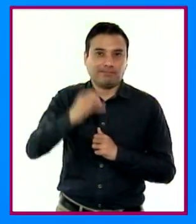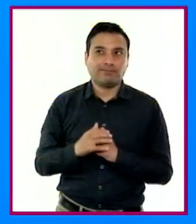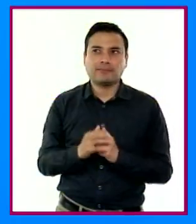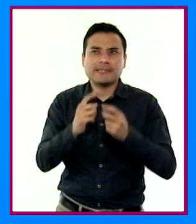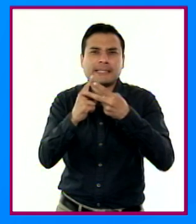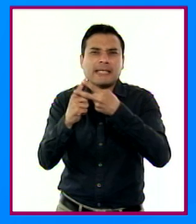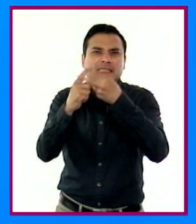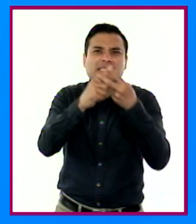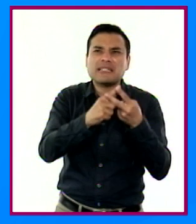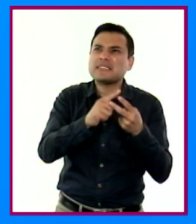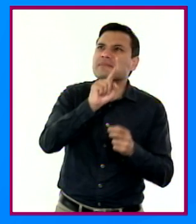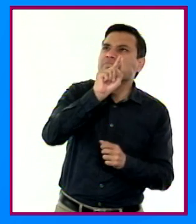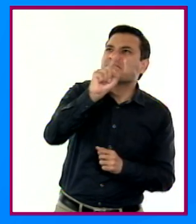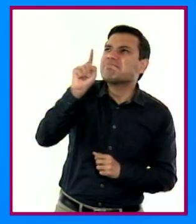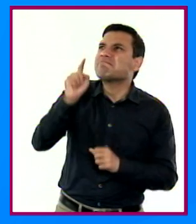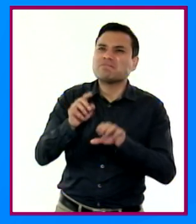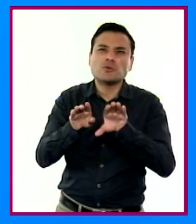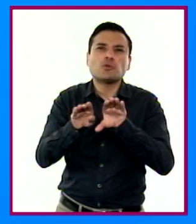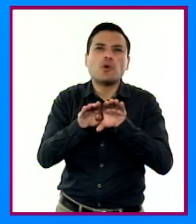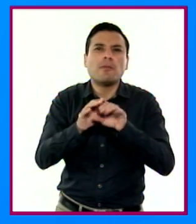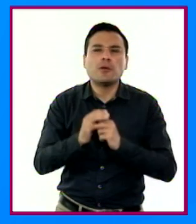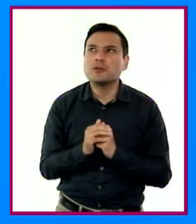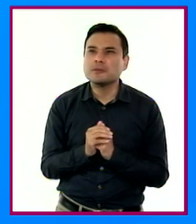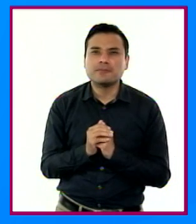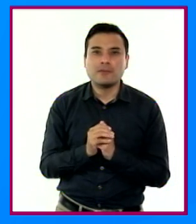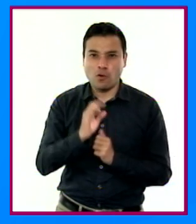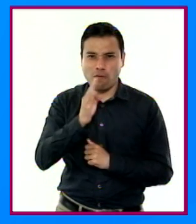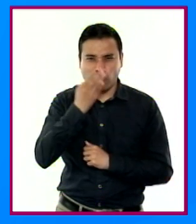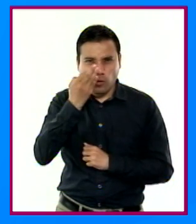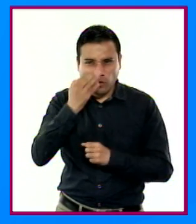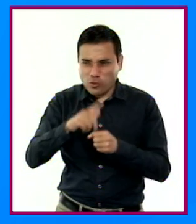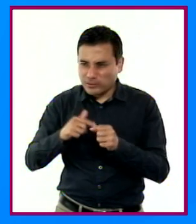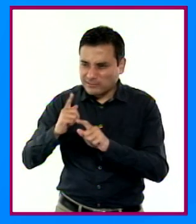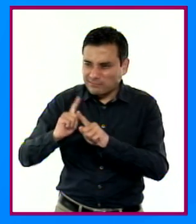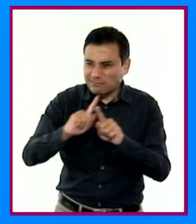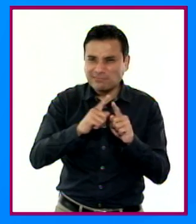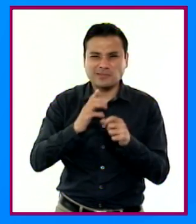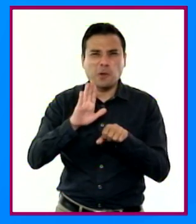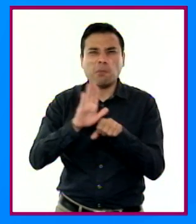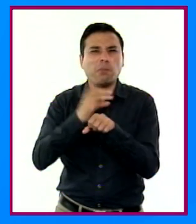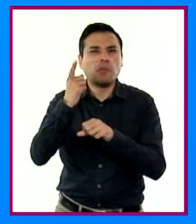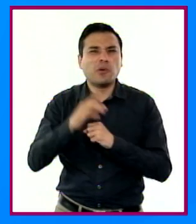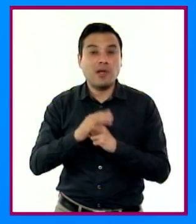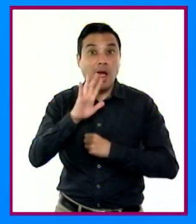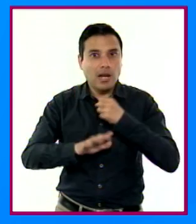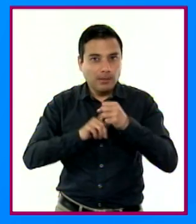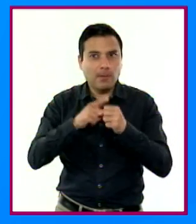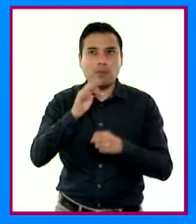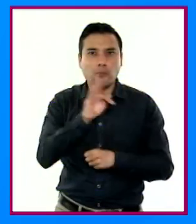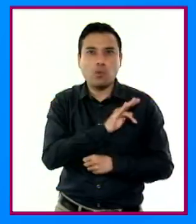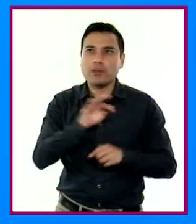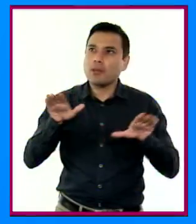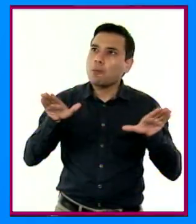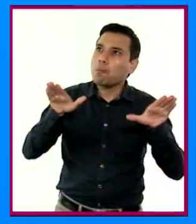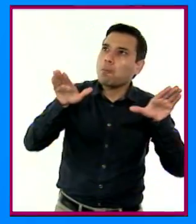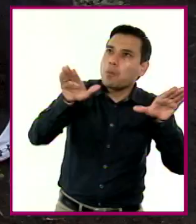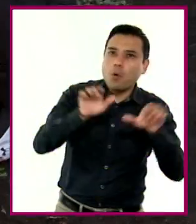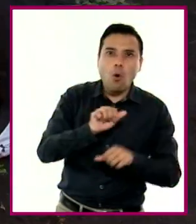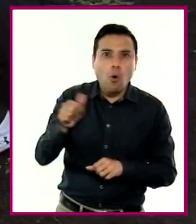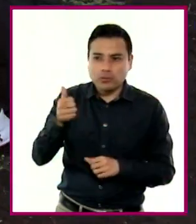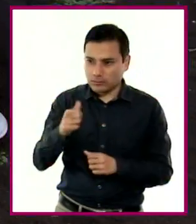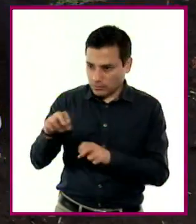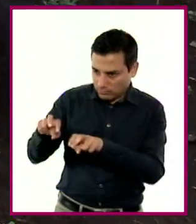estrellas al cielo? ¿Por qué las flores son de diferentes colores? ¿Por qué algunos animales pueden volar y otros no?